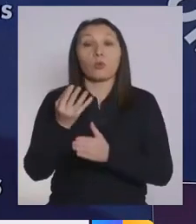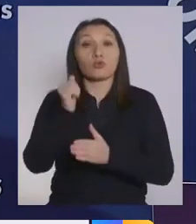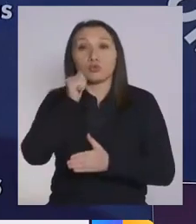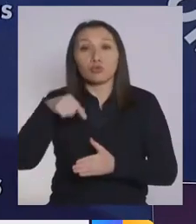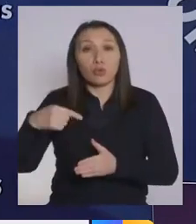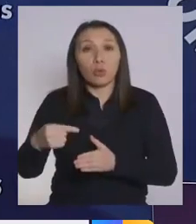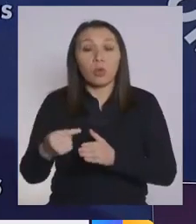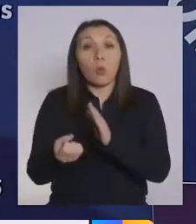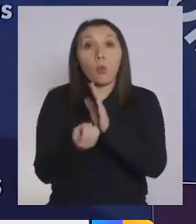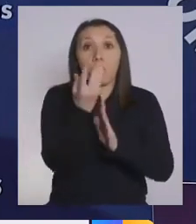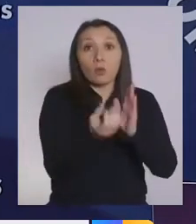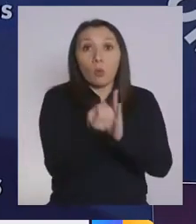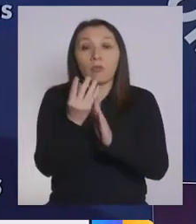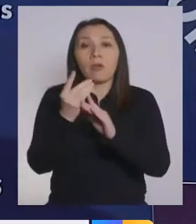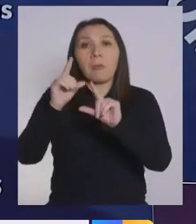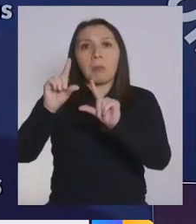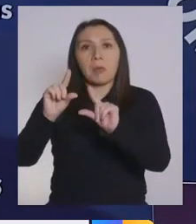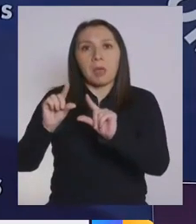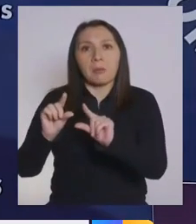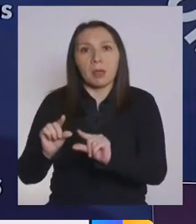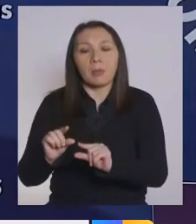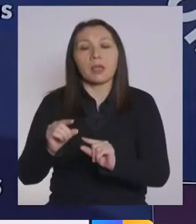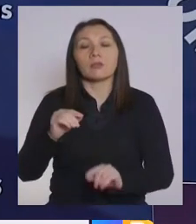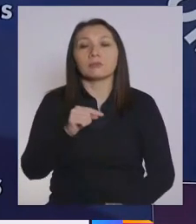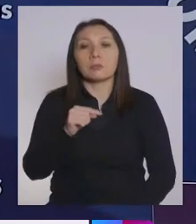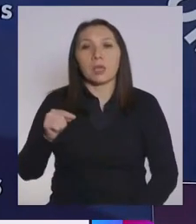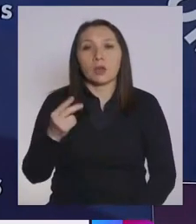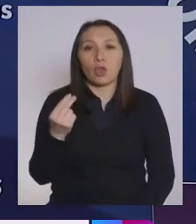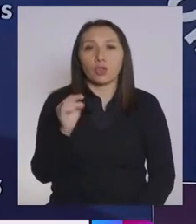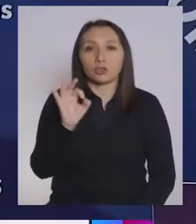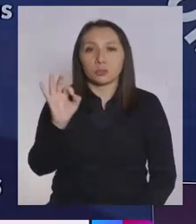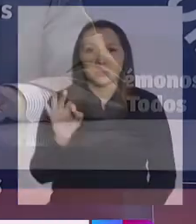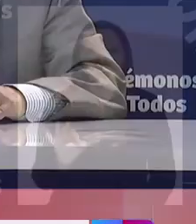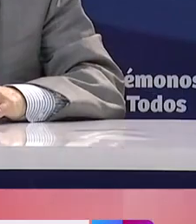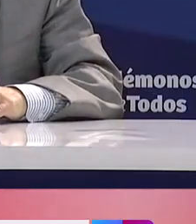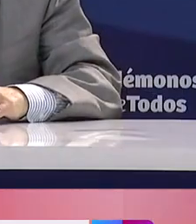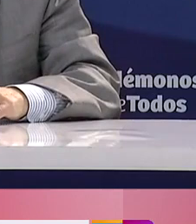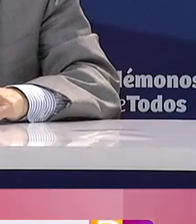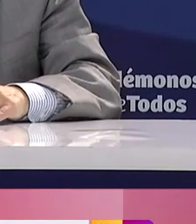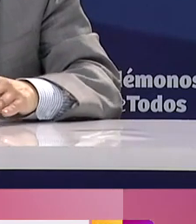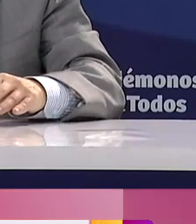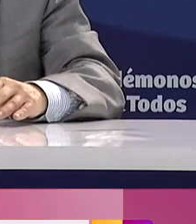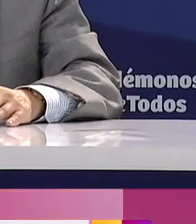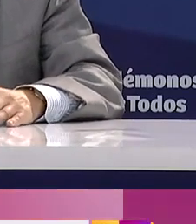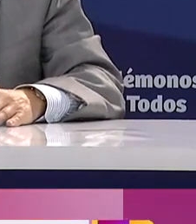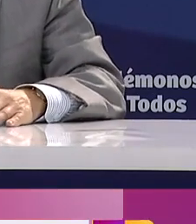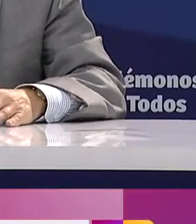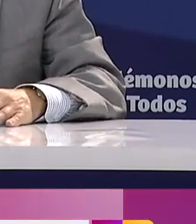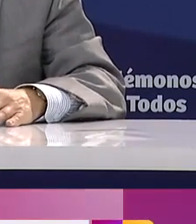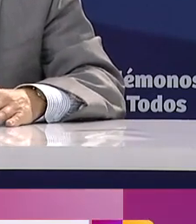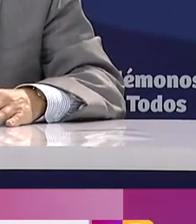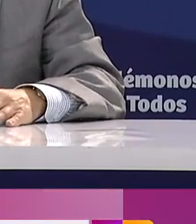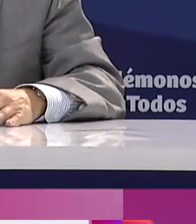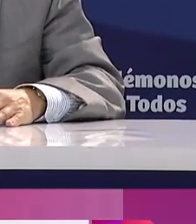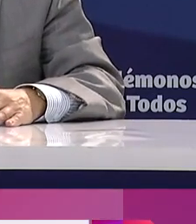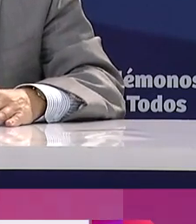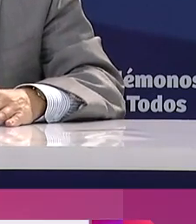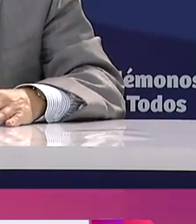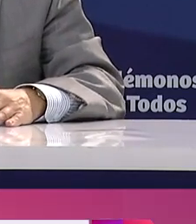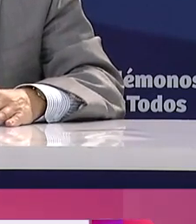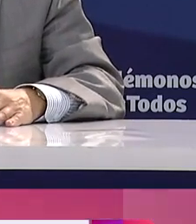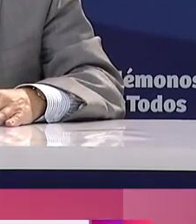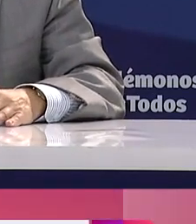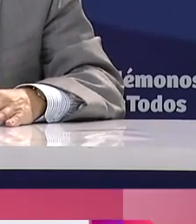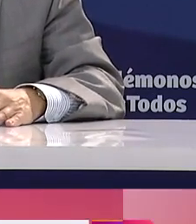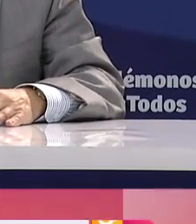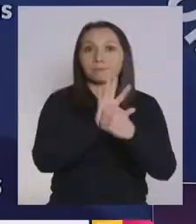También nos vamos de inmediato, es importante saber hoy día, un día crucial, si hay más desconfinamiento en la región metropolitana o en regiones, vamos al Palacio de la Moneda con